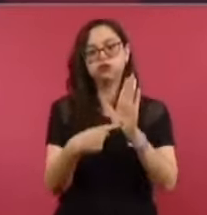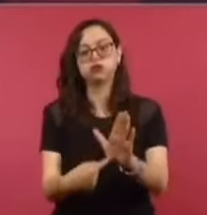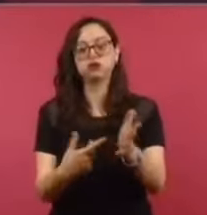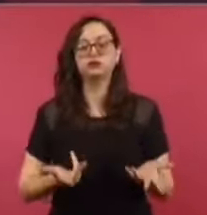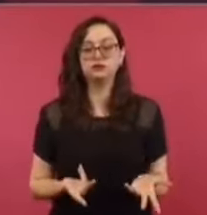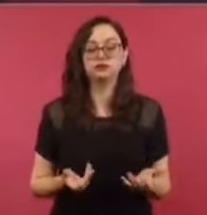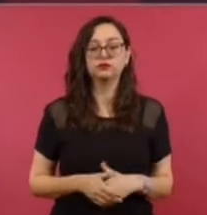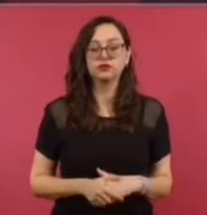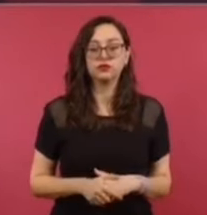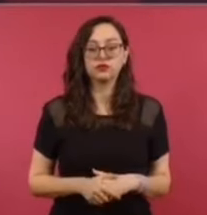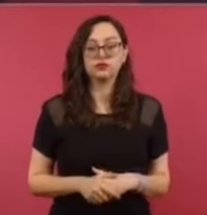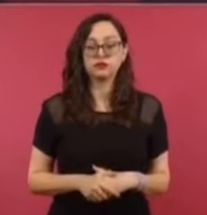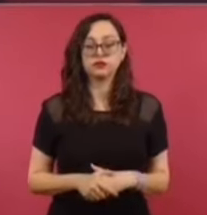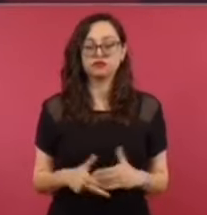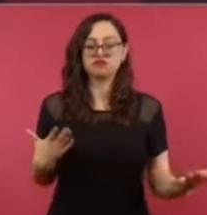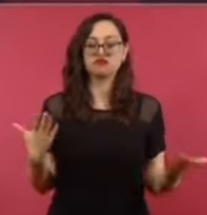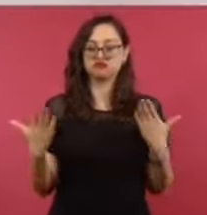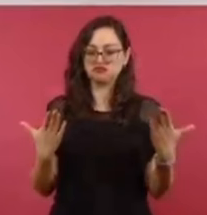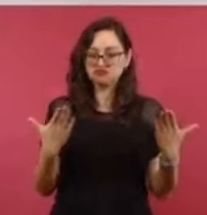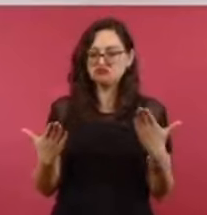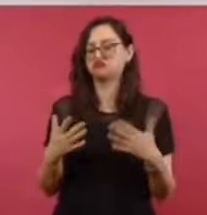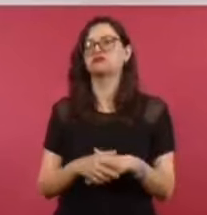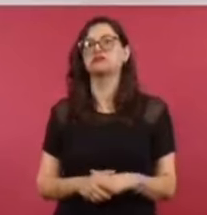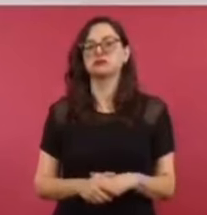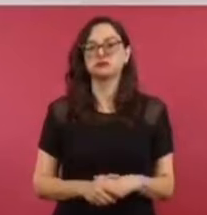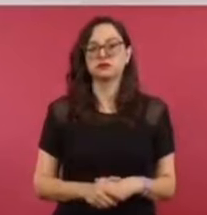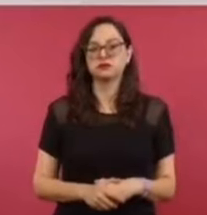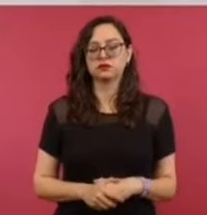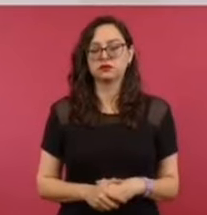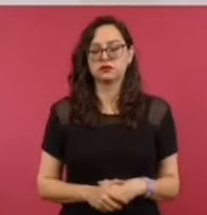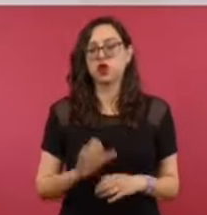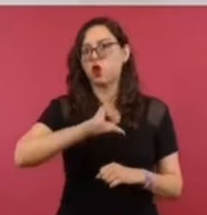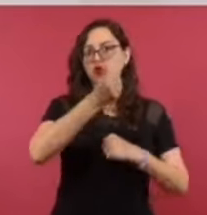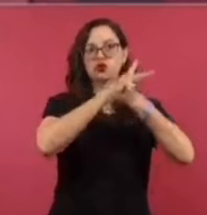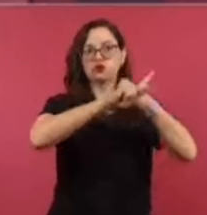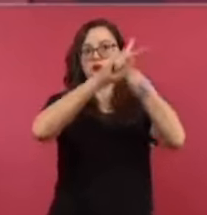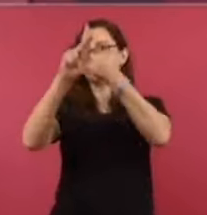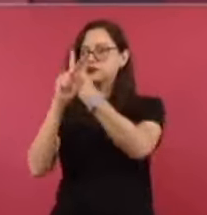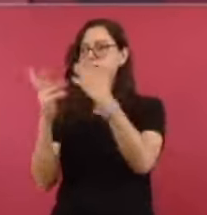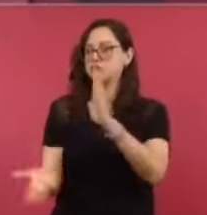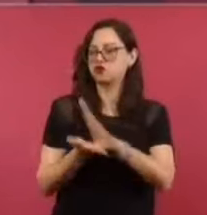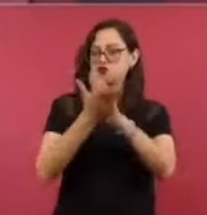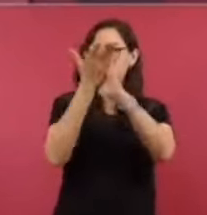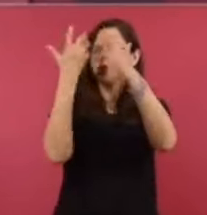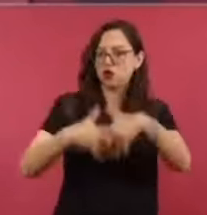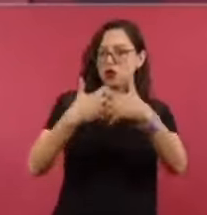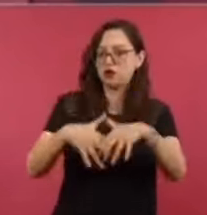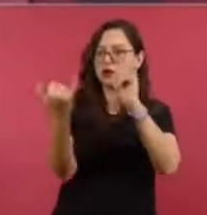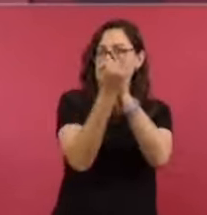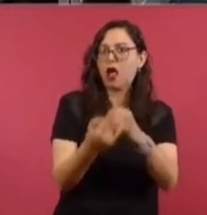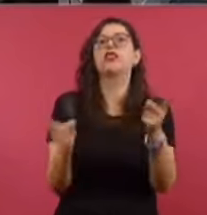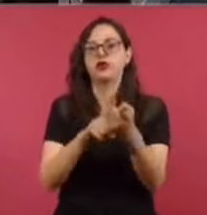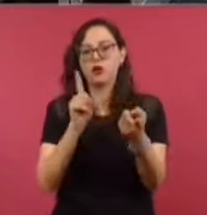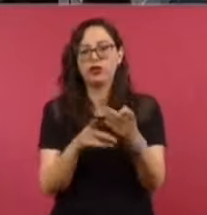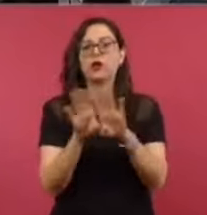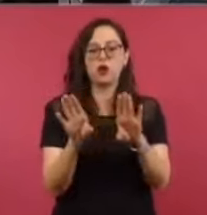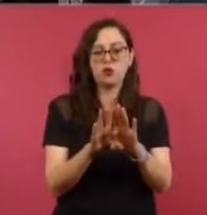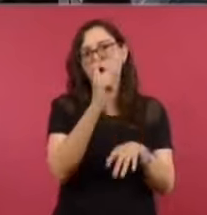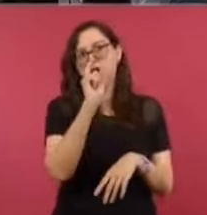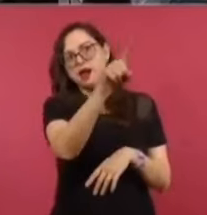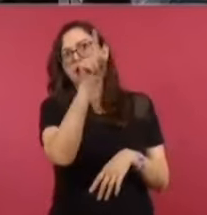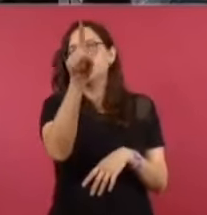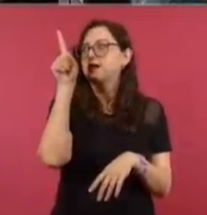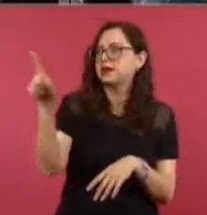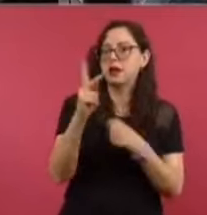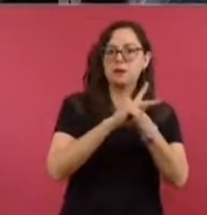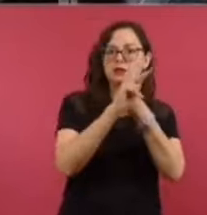a hacer un comparativo en dónde han hecho una refinería así, cuánto les ha costado,